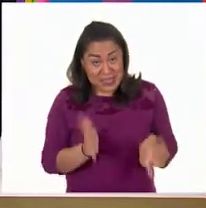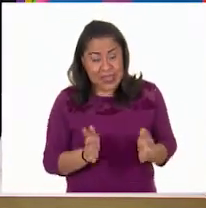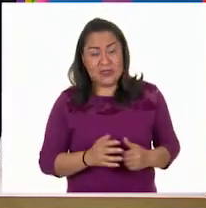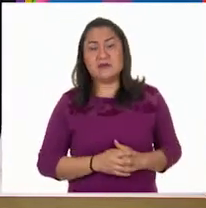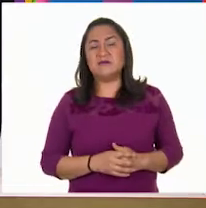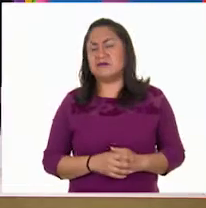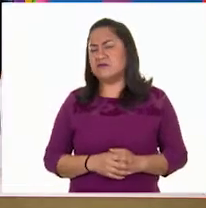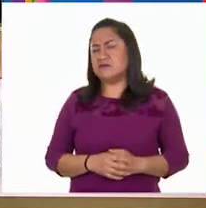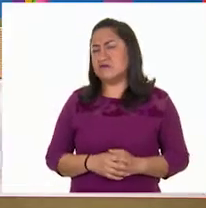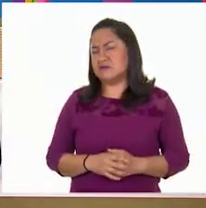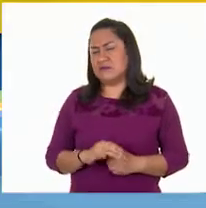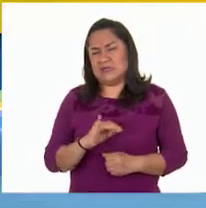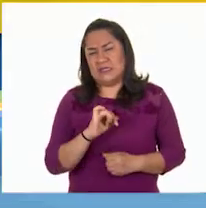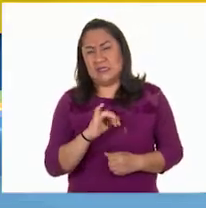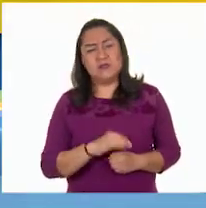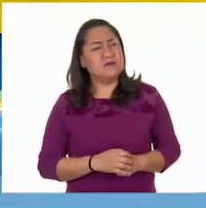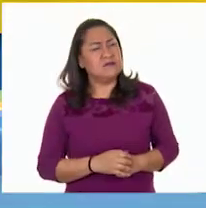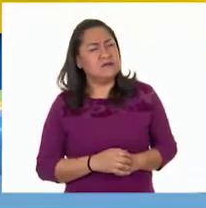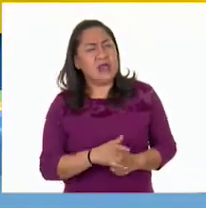¿Qué estás haciendo?